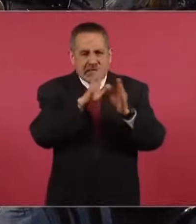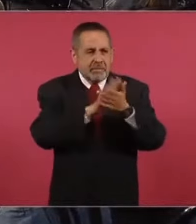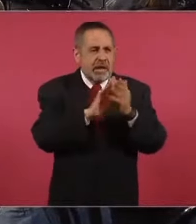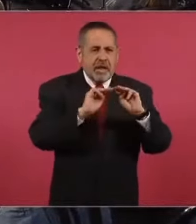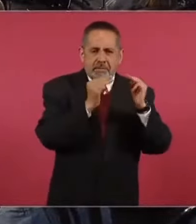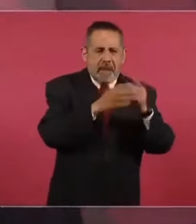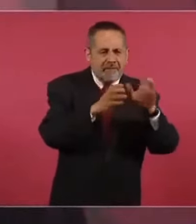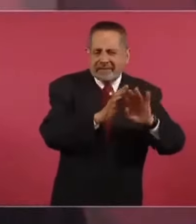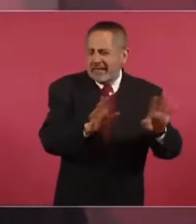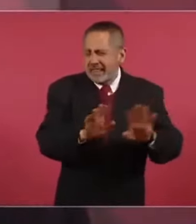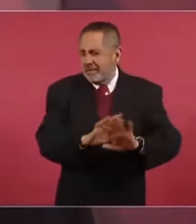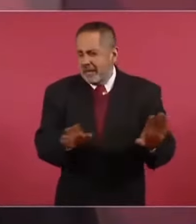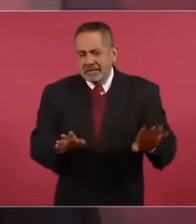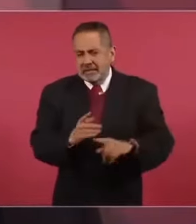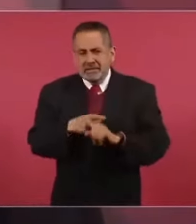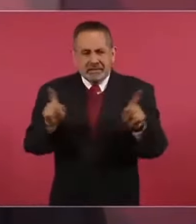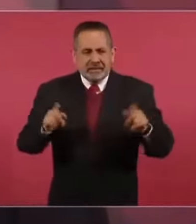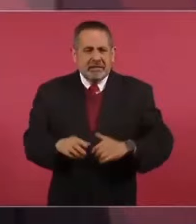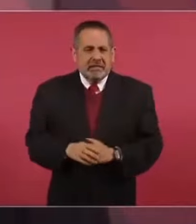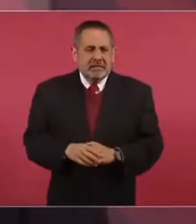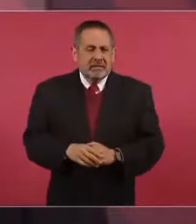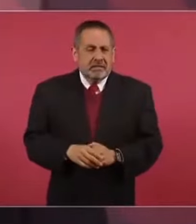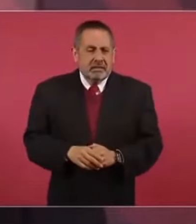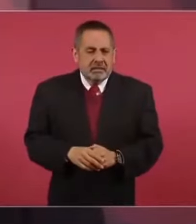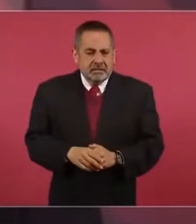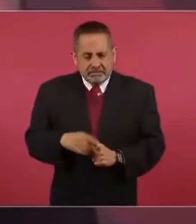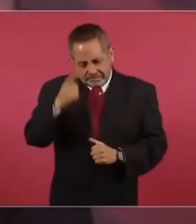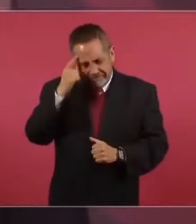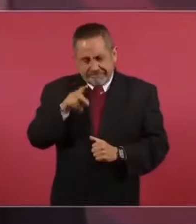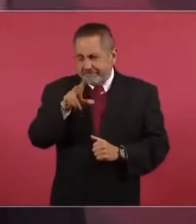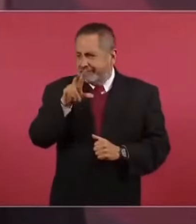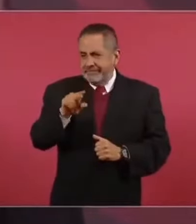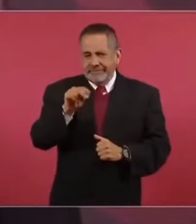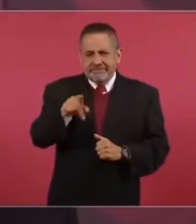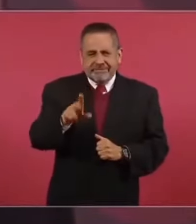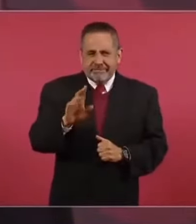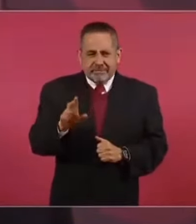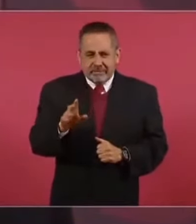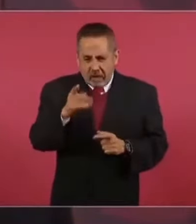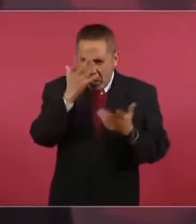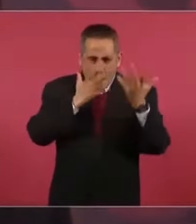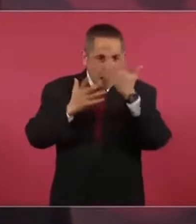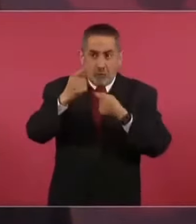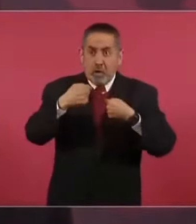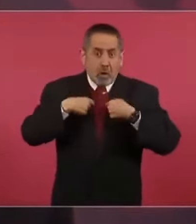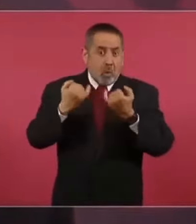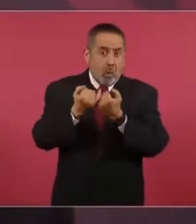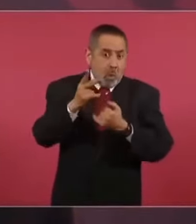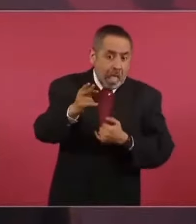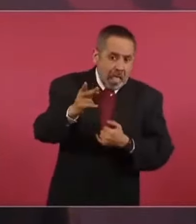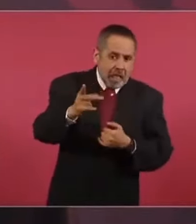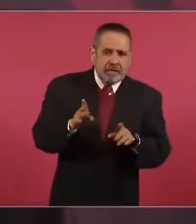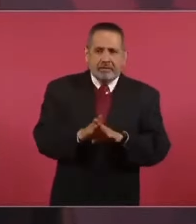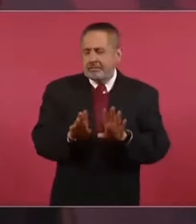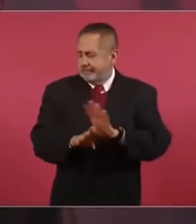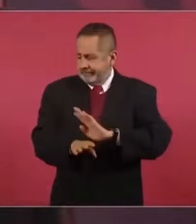organizada. Pero digo, nada más para que no nos confunda. Porque